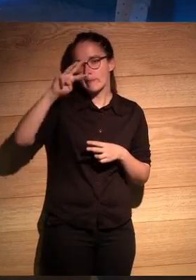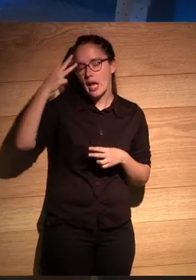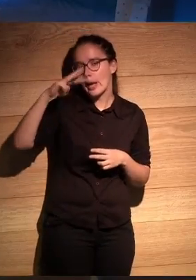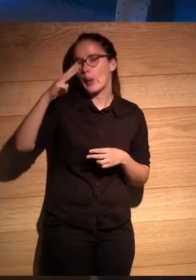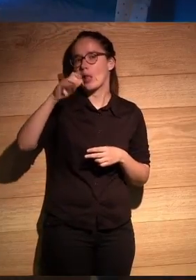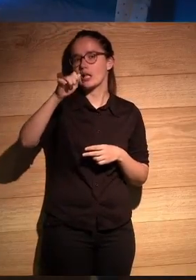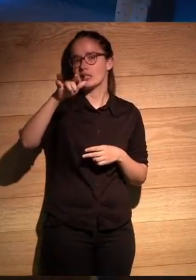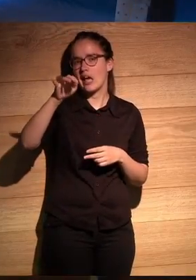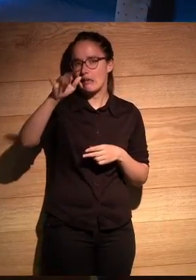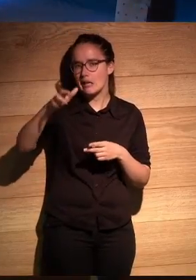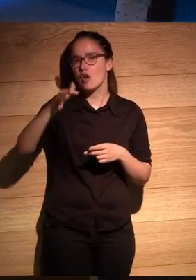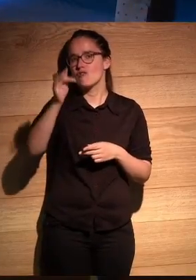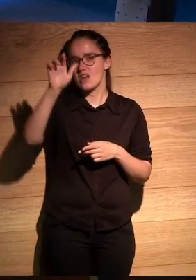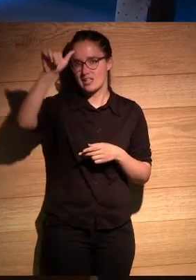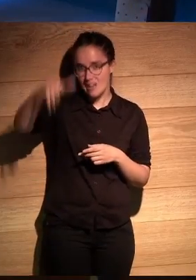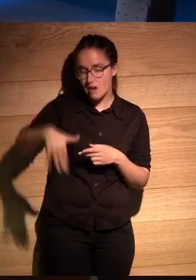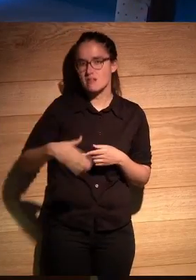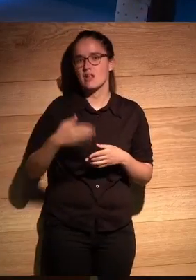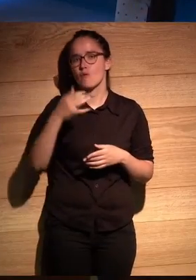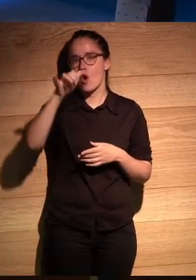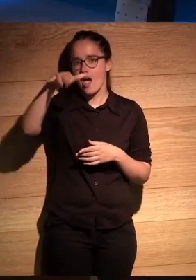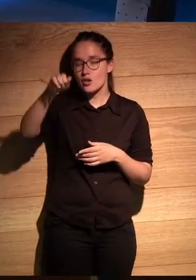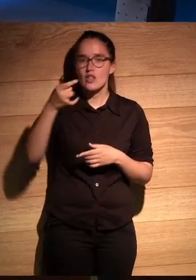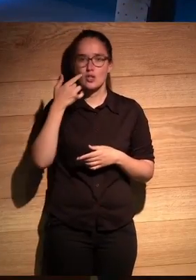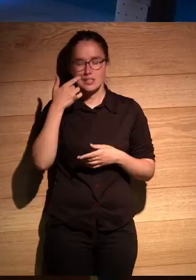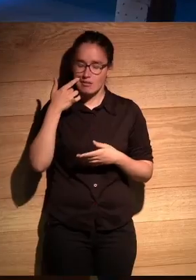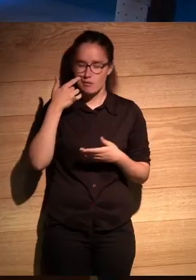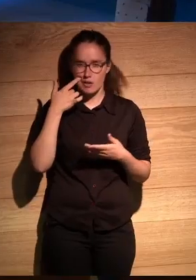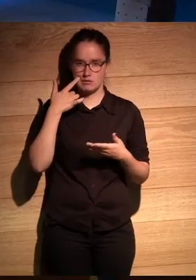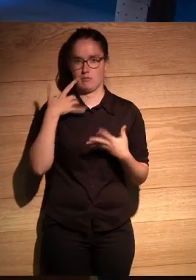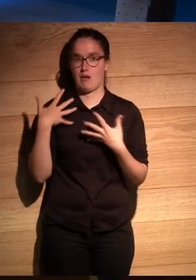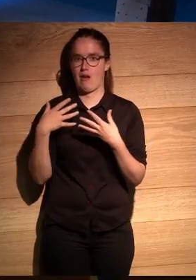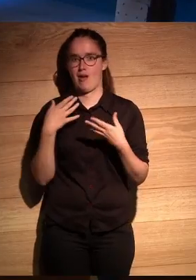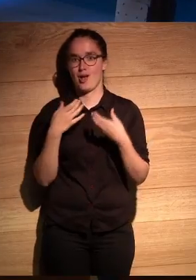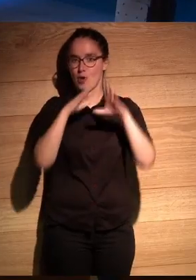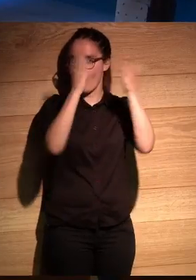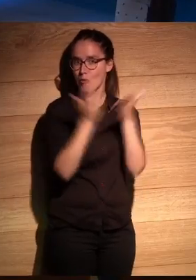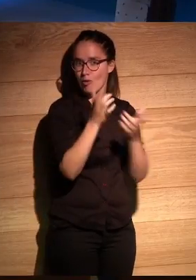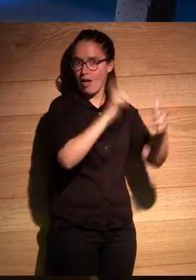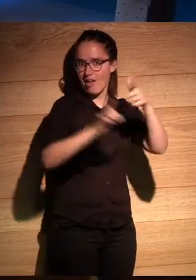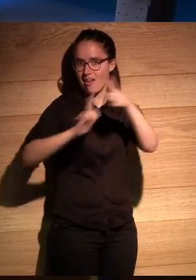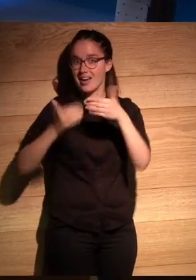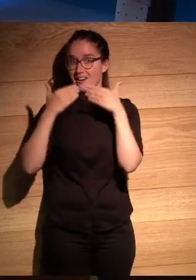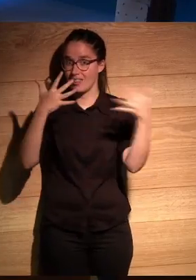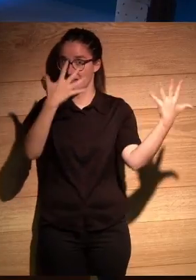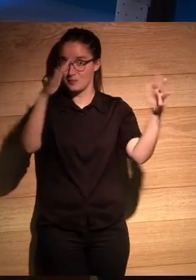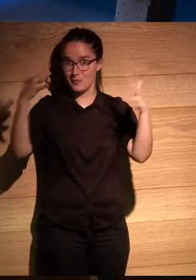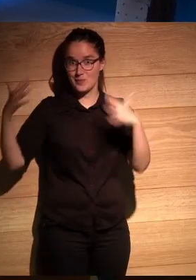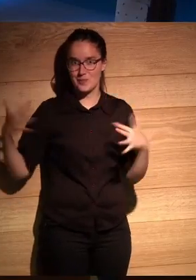de Altair de Fresán de Bolaño de los detectives por ahí por el mundo gracias gracias gracias